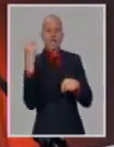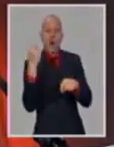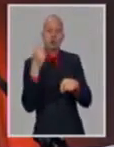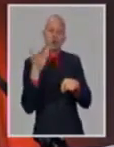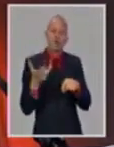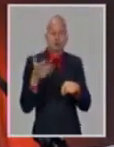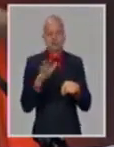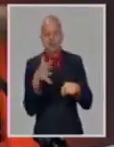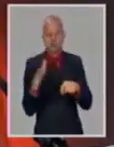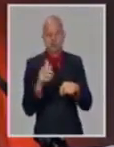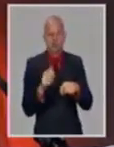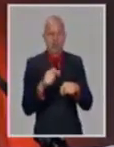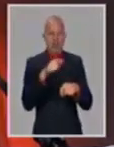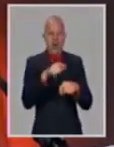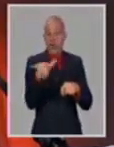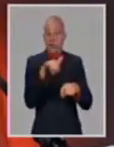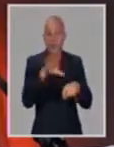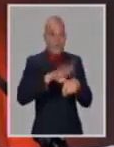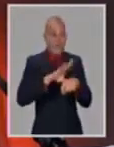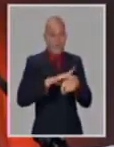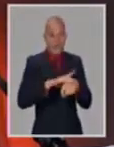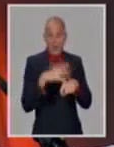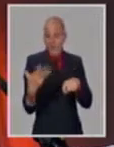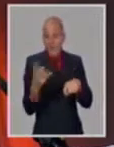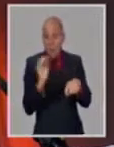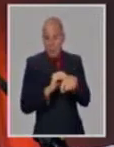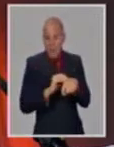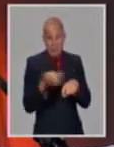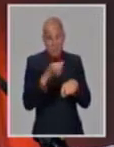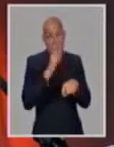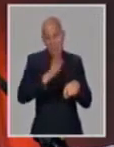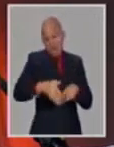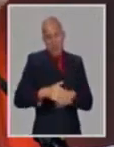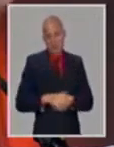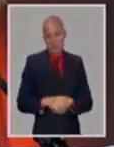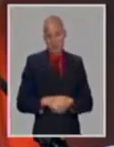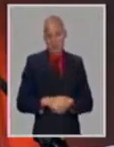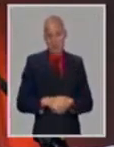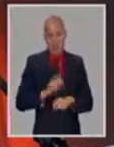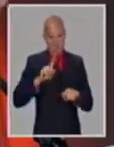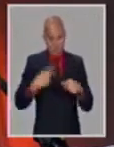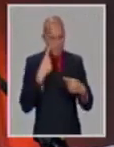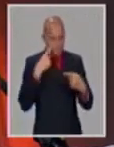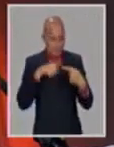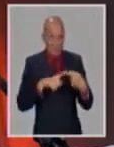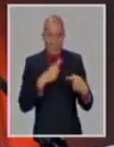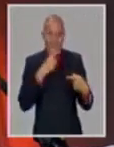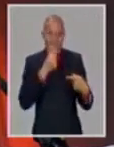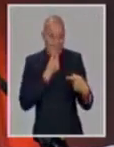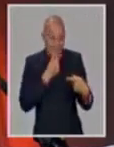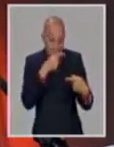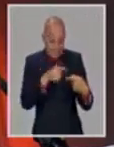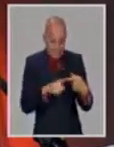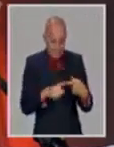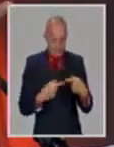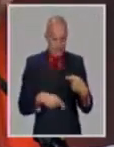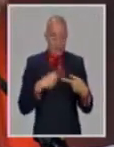tienen un factor de vulnerabilidad muy elevado. Empezando por la edad, por la